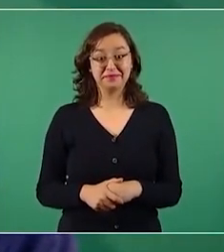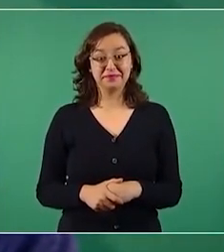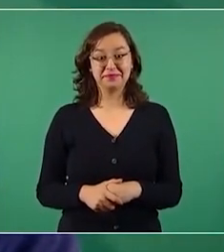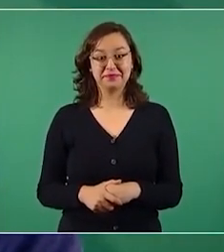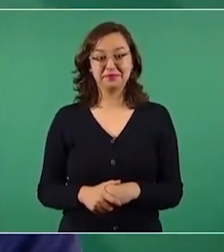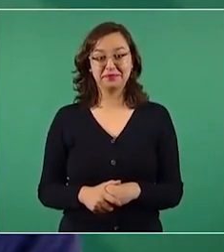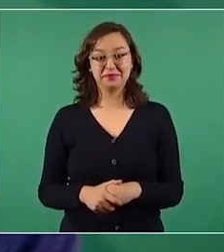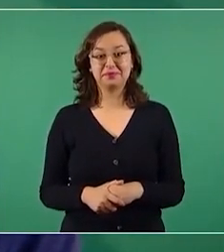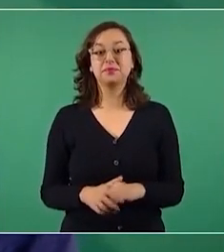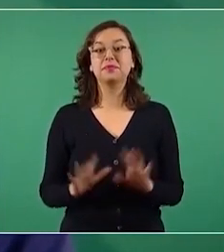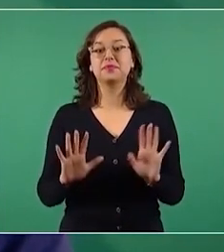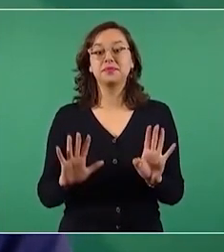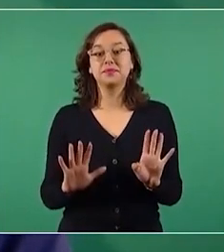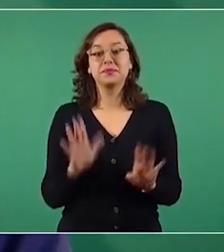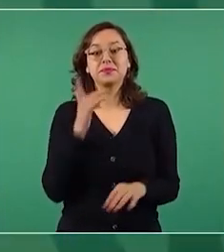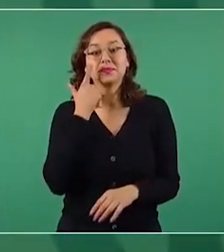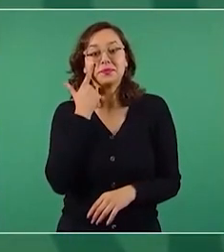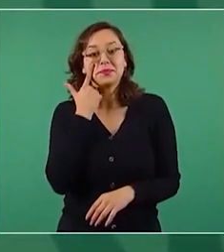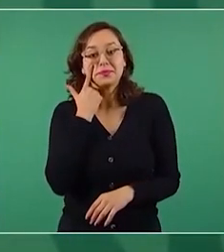vamos a ver